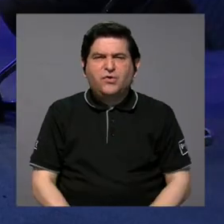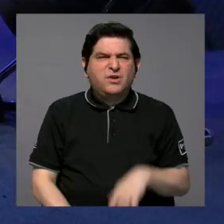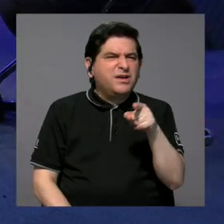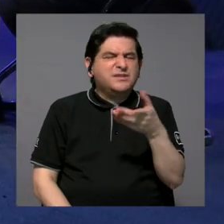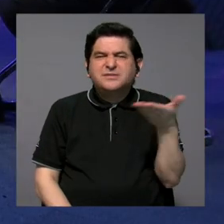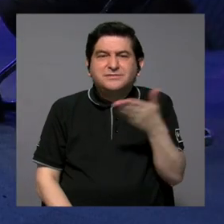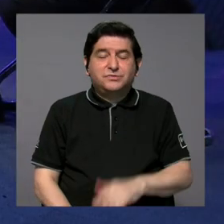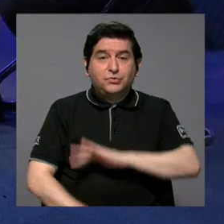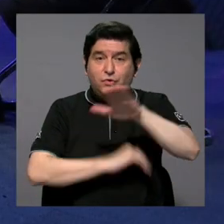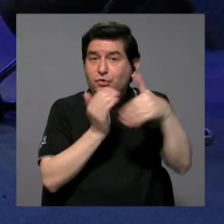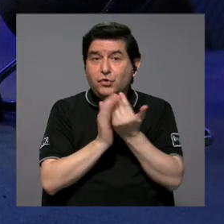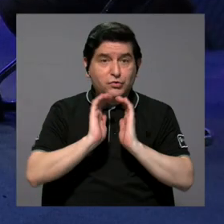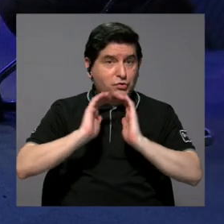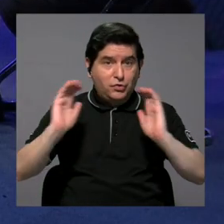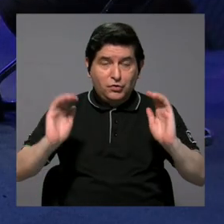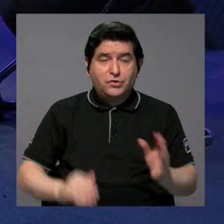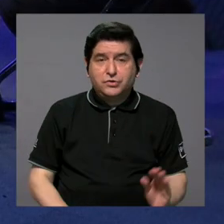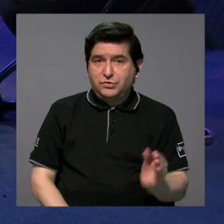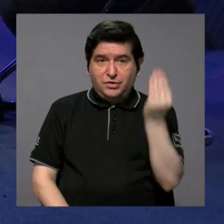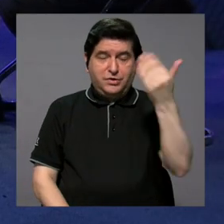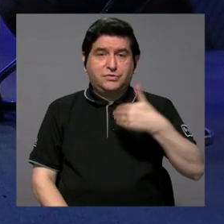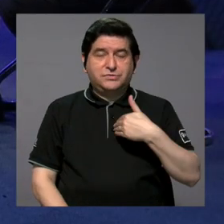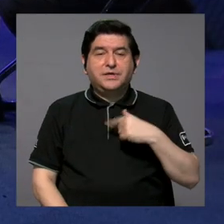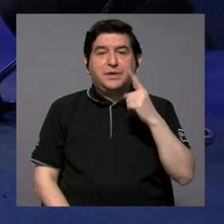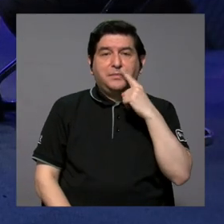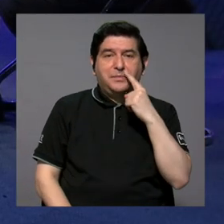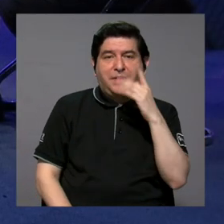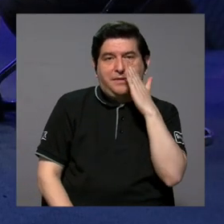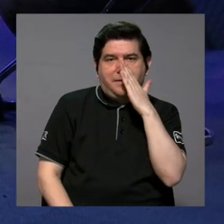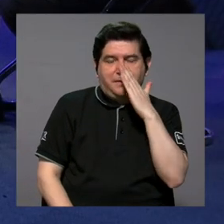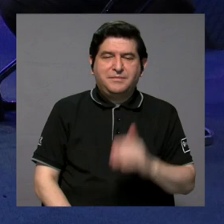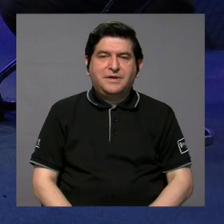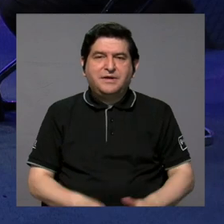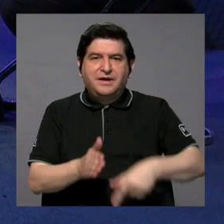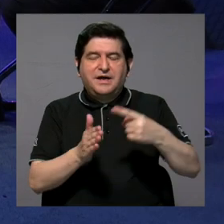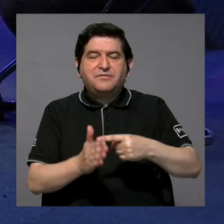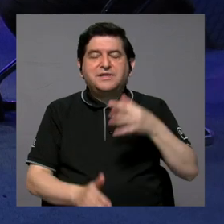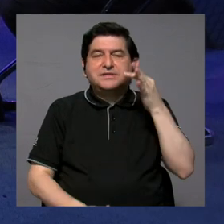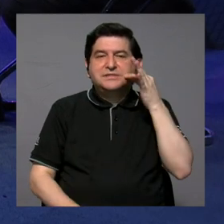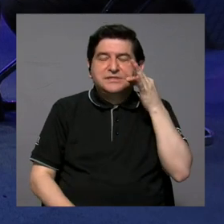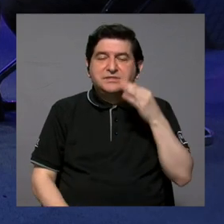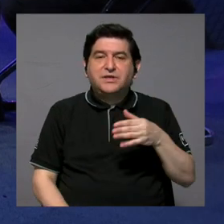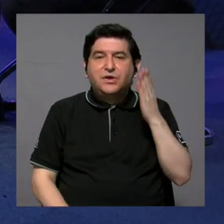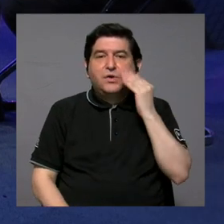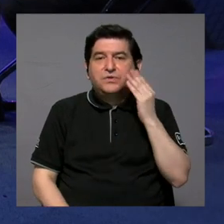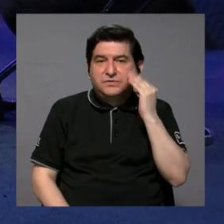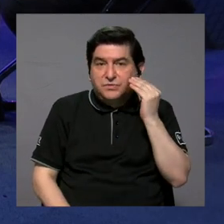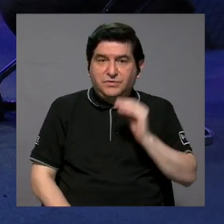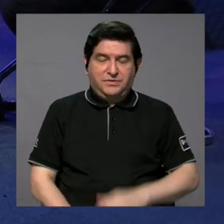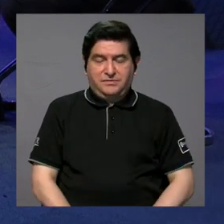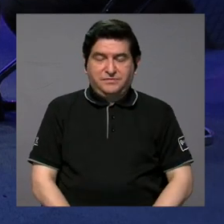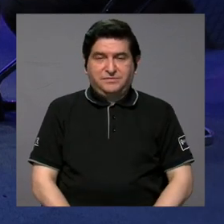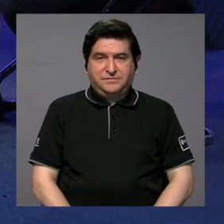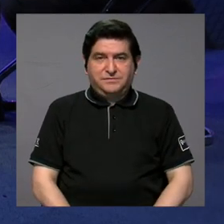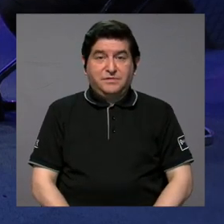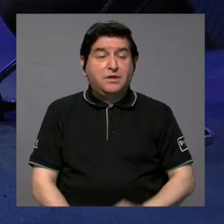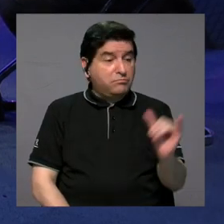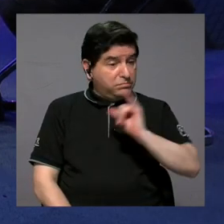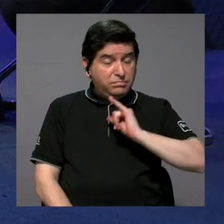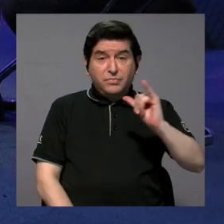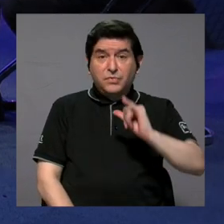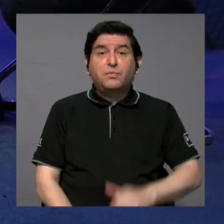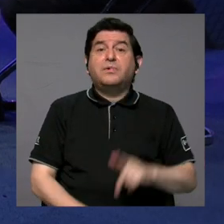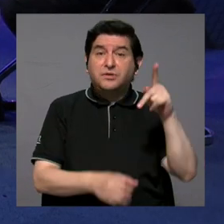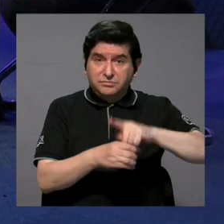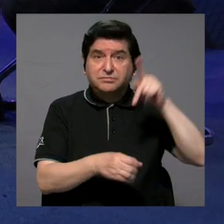con rol de cuido porque no todos los niños, niñas y adolescentes tienen a papá y a mamá, a veces son tíos, tías, abuelos, etcétera, digamos, que también